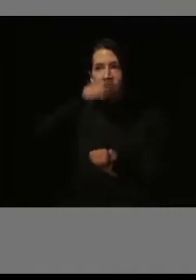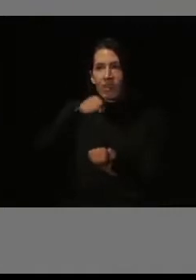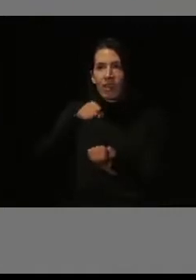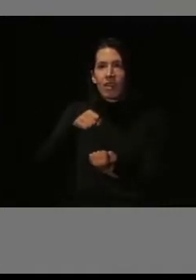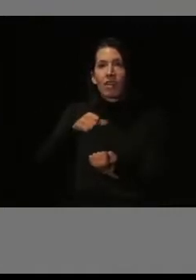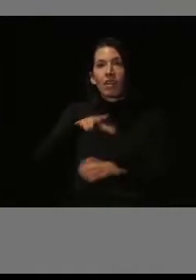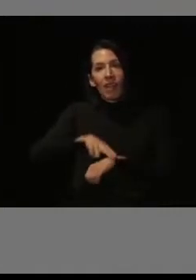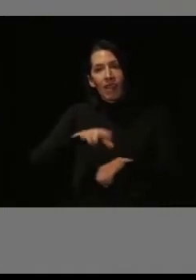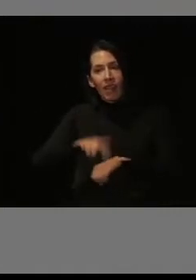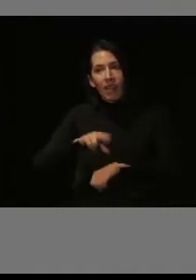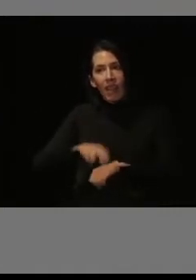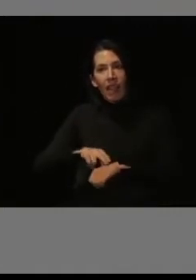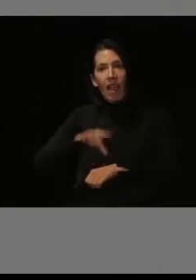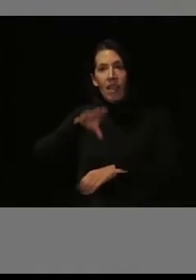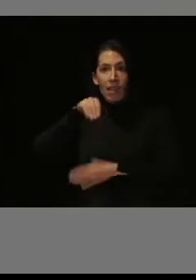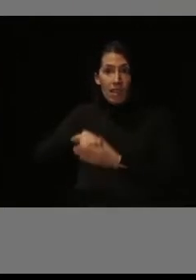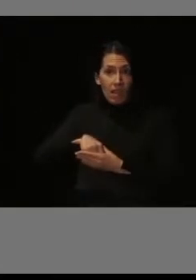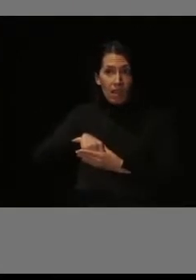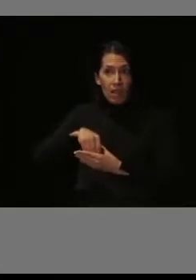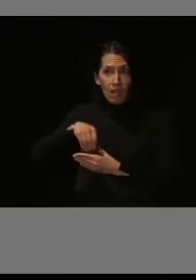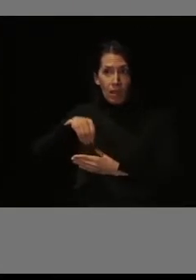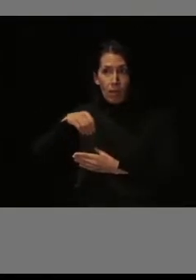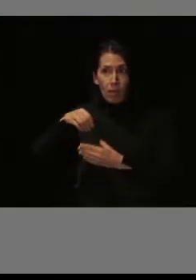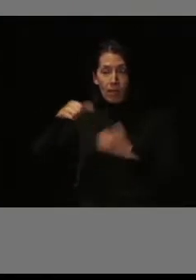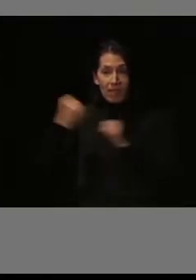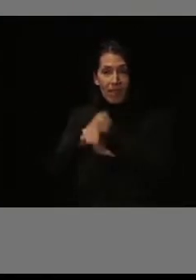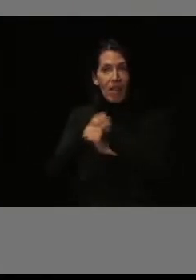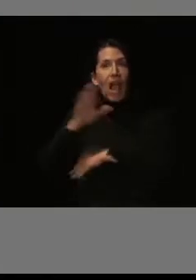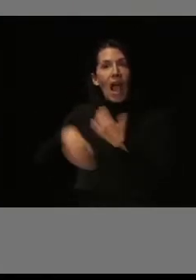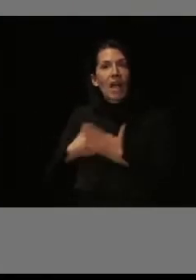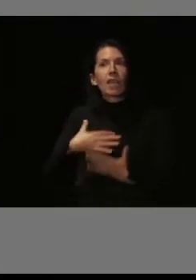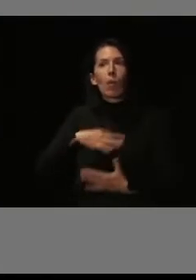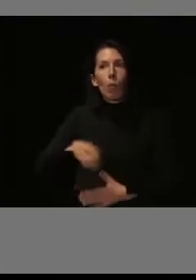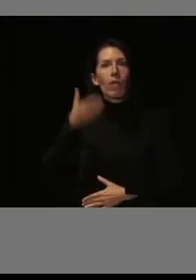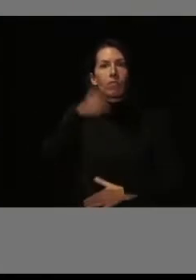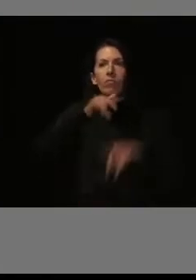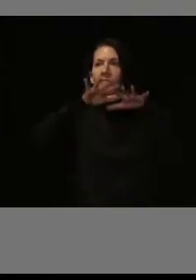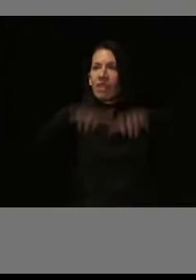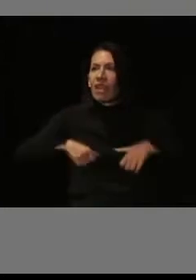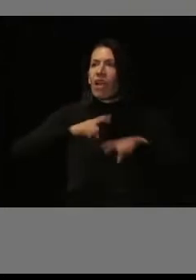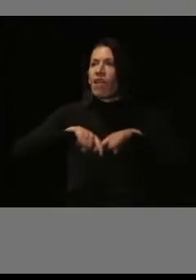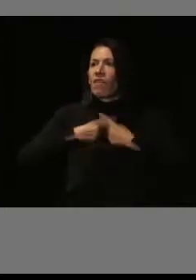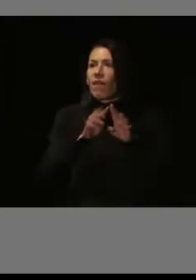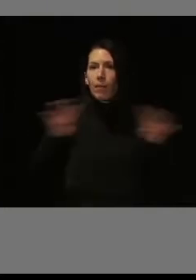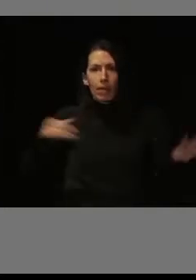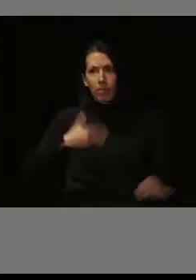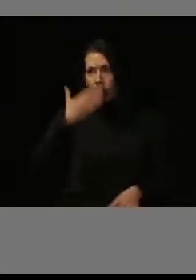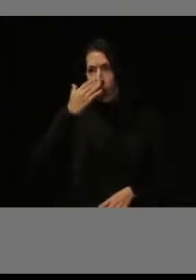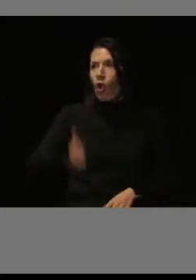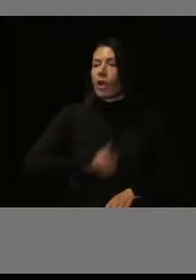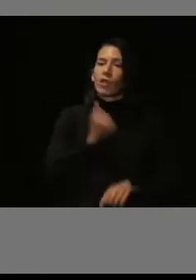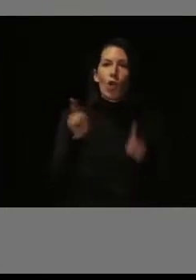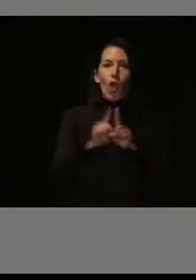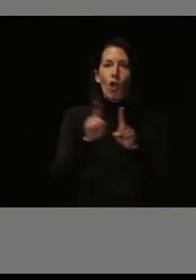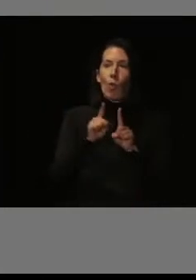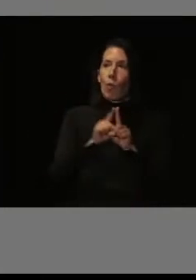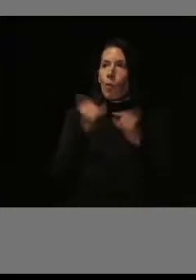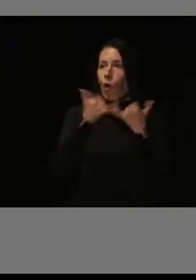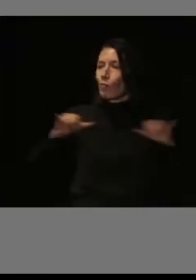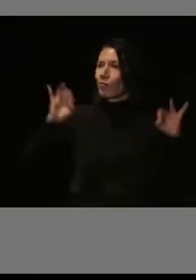de Hacienda y Personal en Gracia Hidalgo, al que pudieron asistir las familias y que, además, fue también una ocasión festiva, ¿no?, para